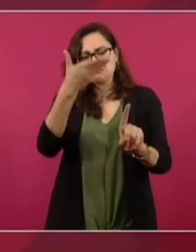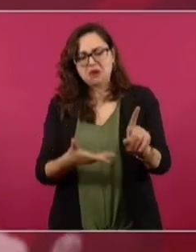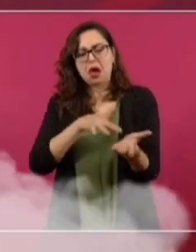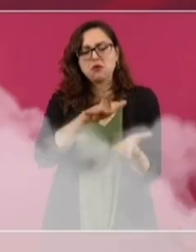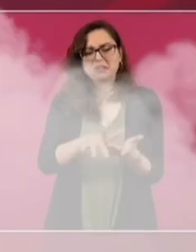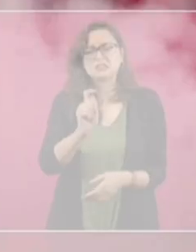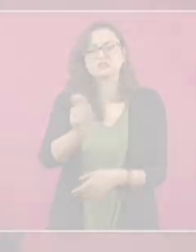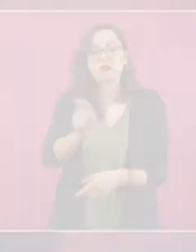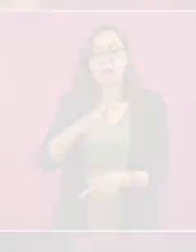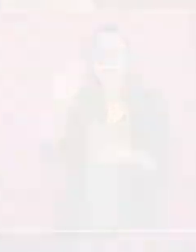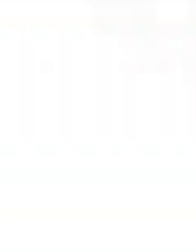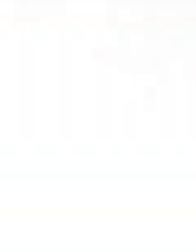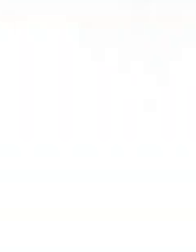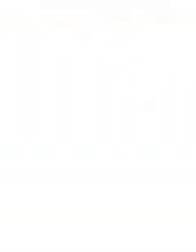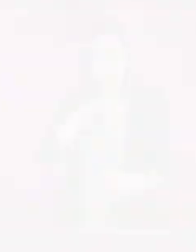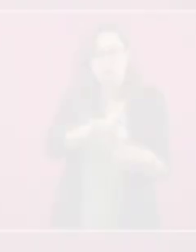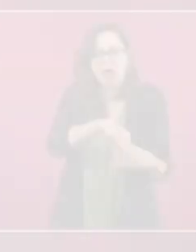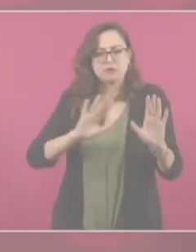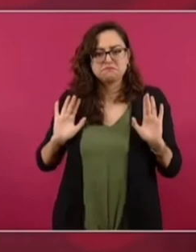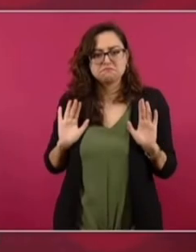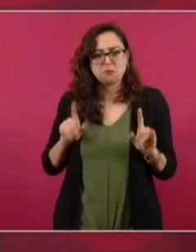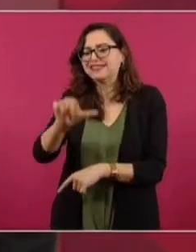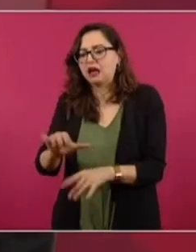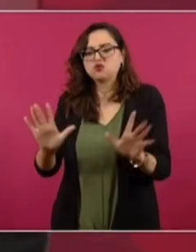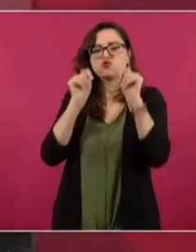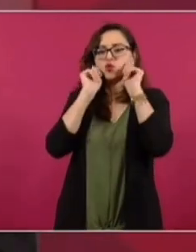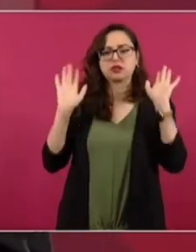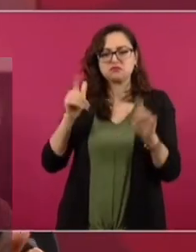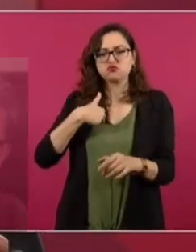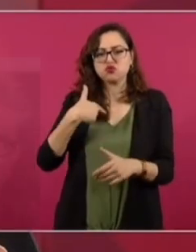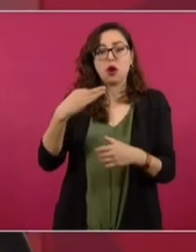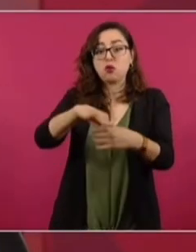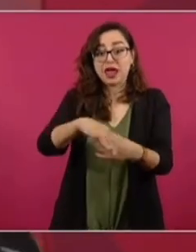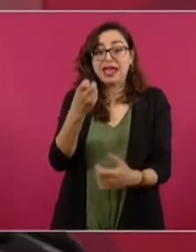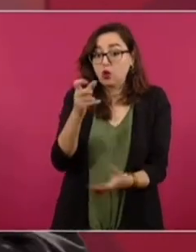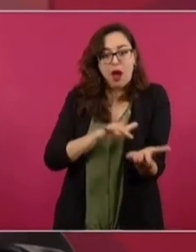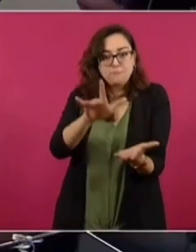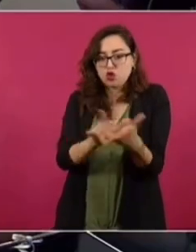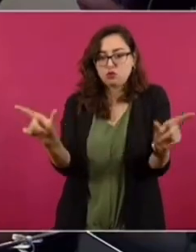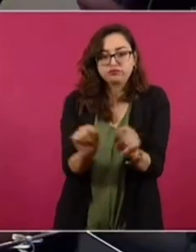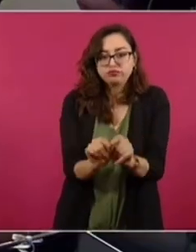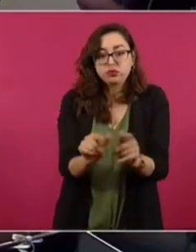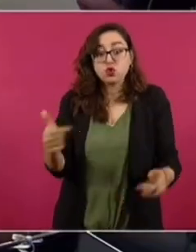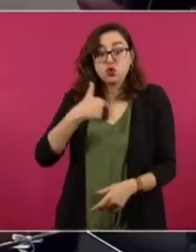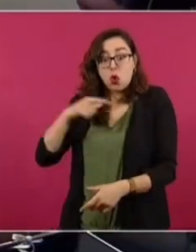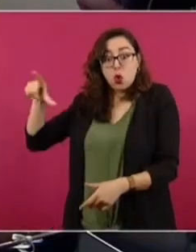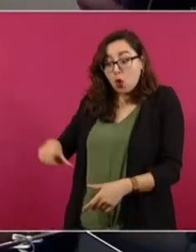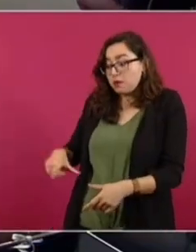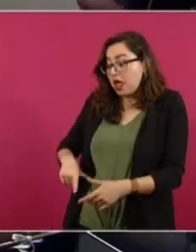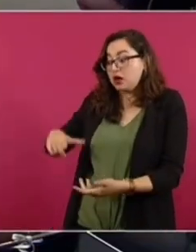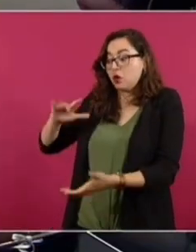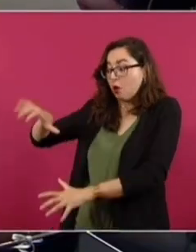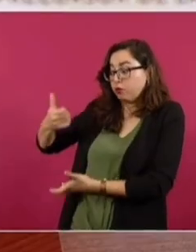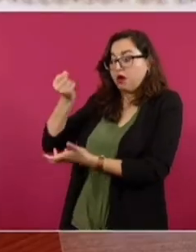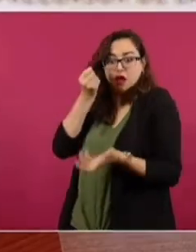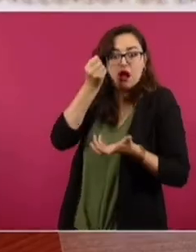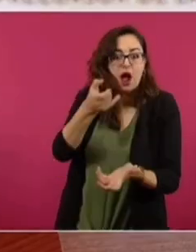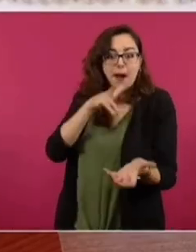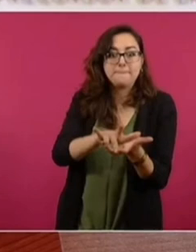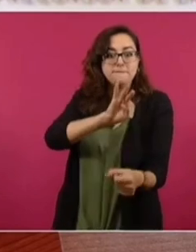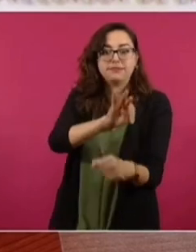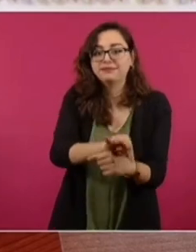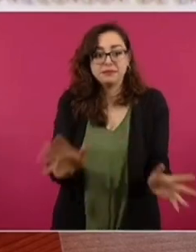Voy a votar por él. Voy a votar por ella. Nada más. No se puede utilizar el gobierno